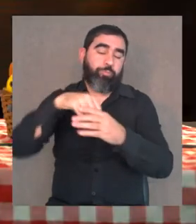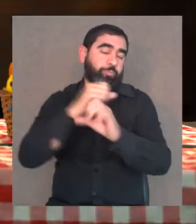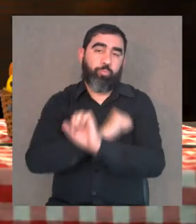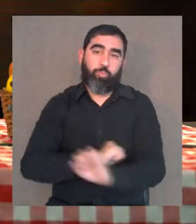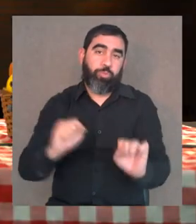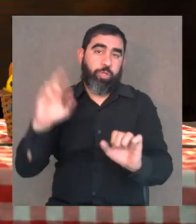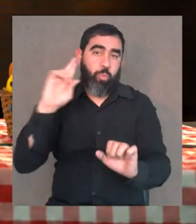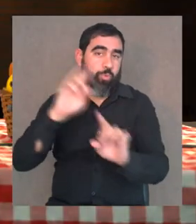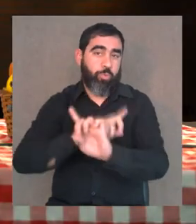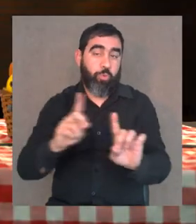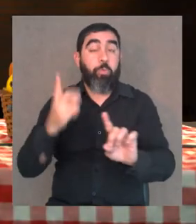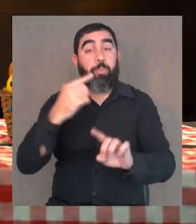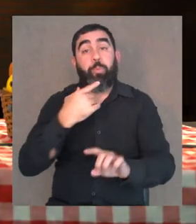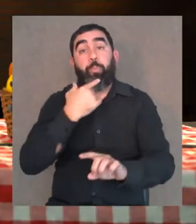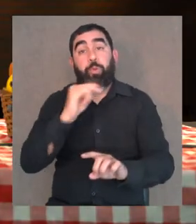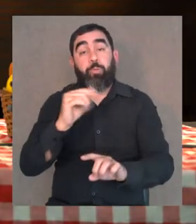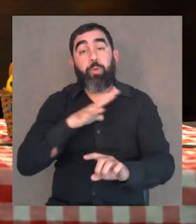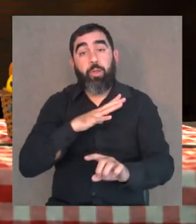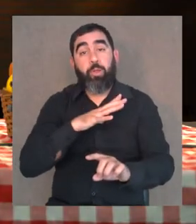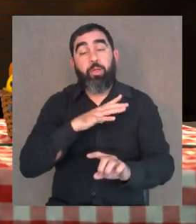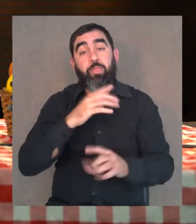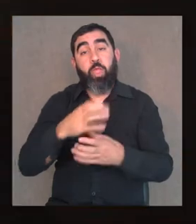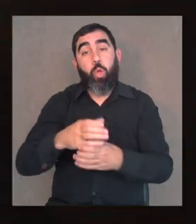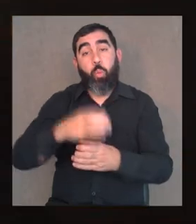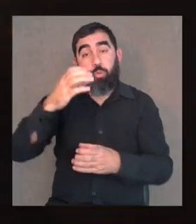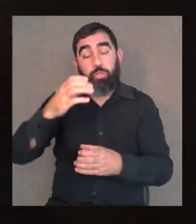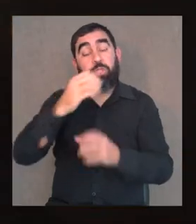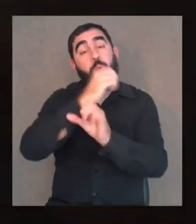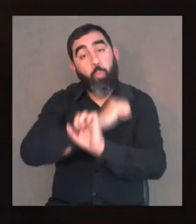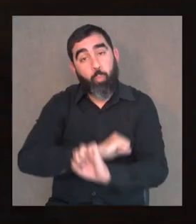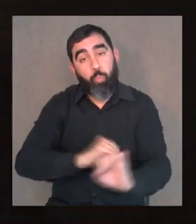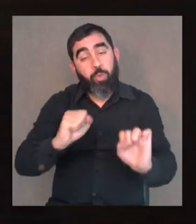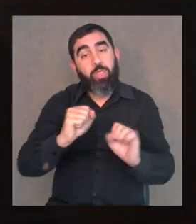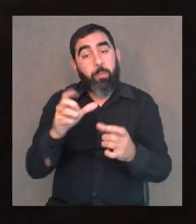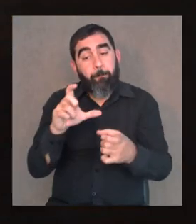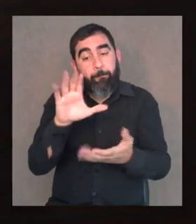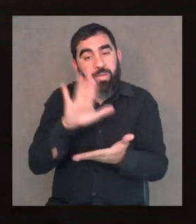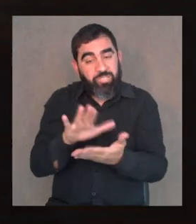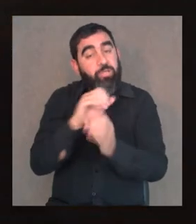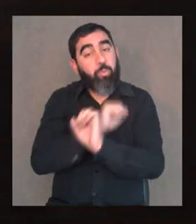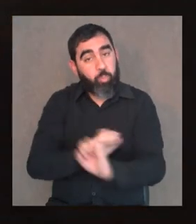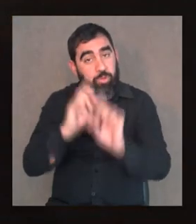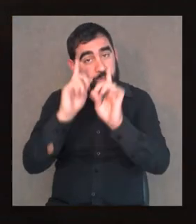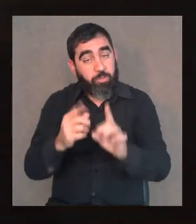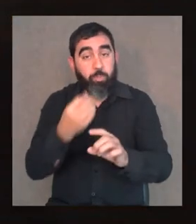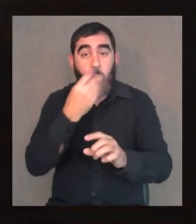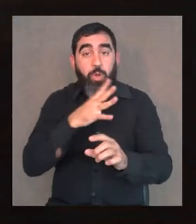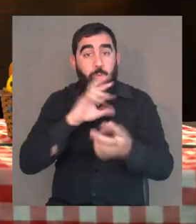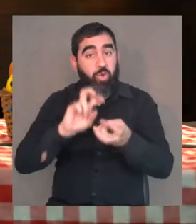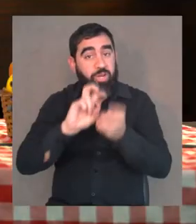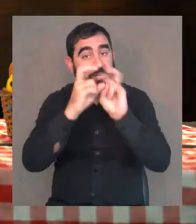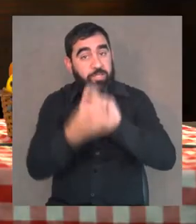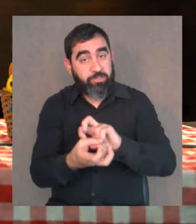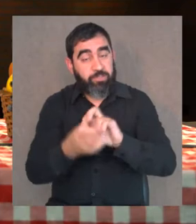Pero, por ejemplo, bueno, una botella, puede ser una botella más chiquita también, está bueno, porque estamos reciclando